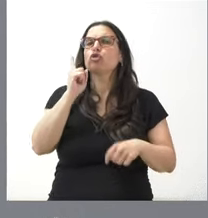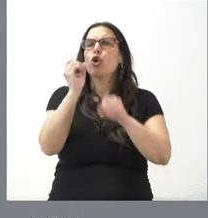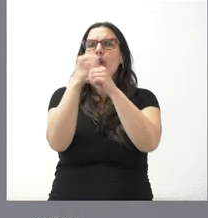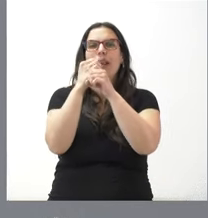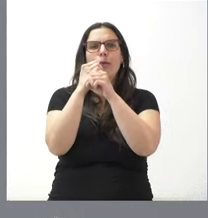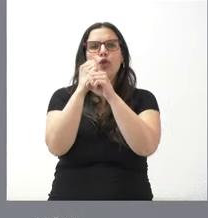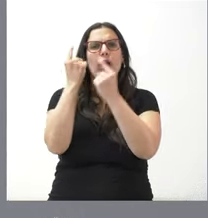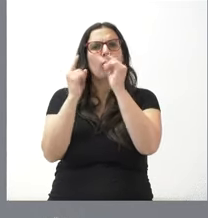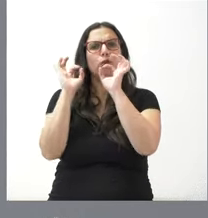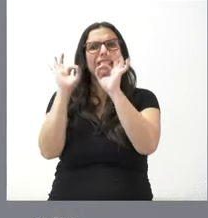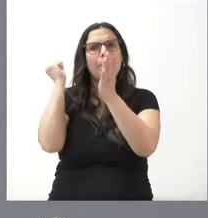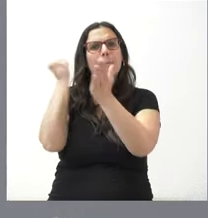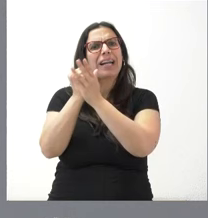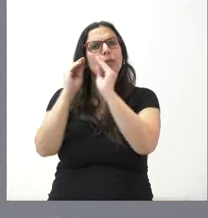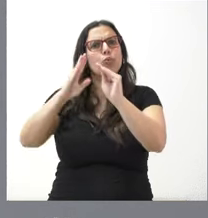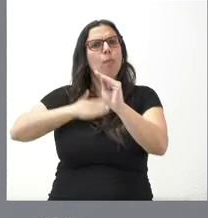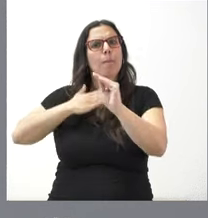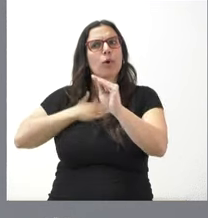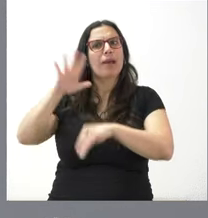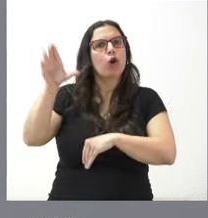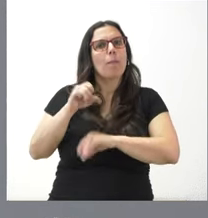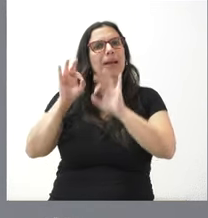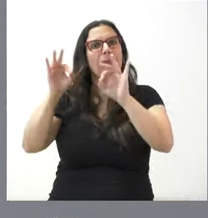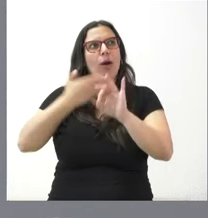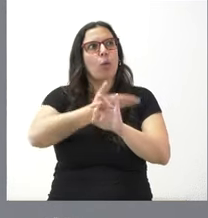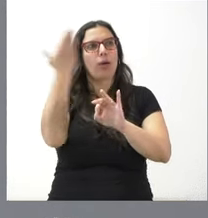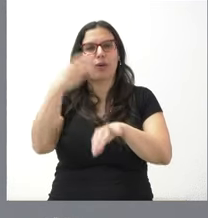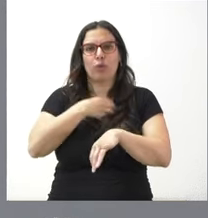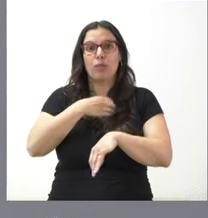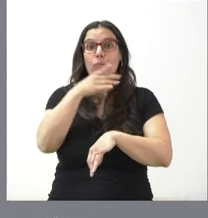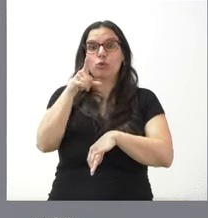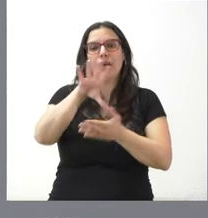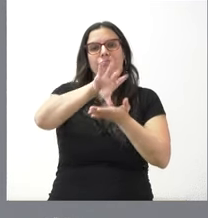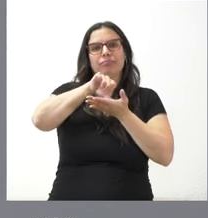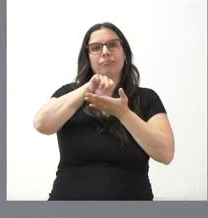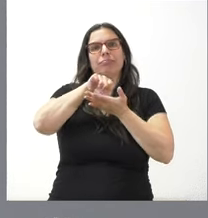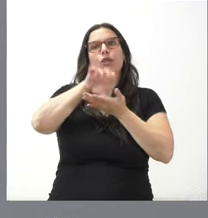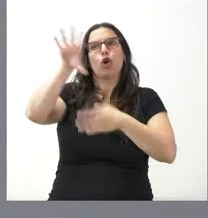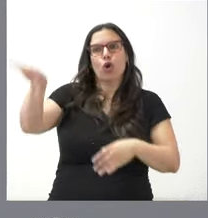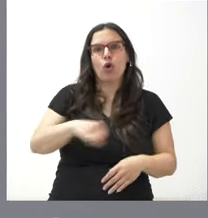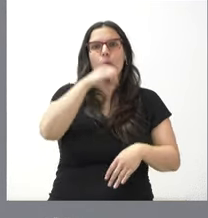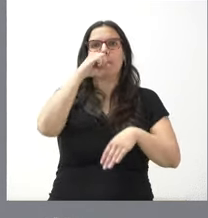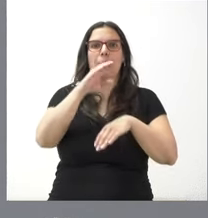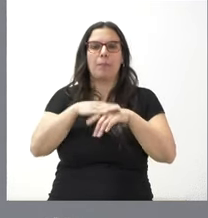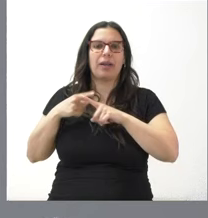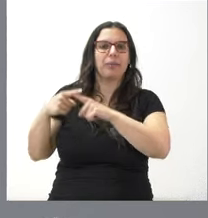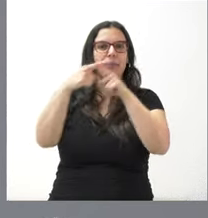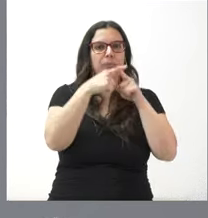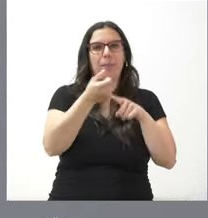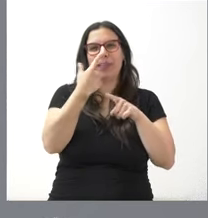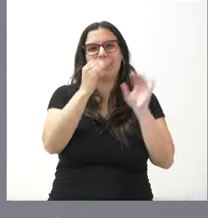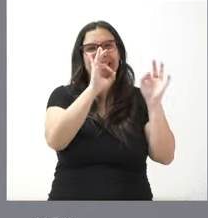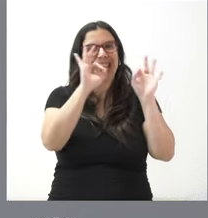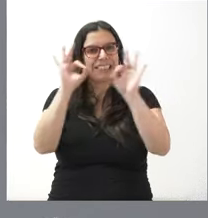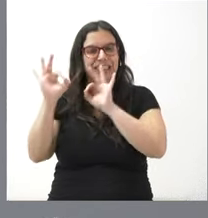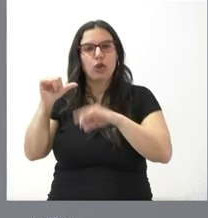específicos que tienen las patentes y, por eso, se procede a un procedimiento de compra centralizada para estos principios activos en